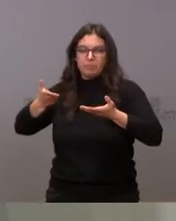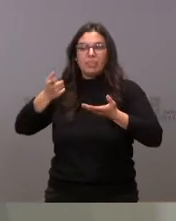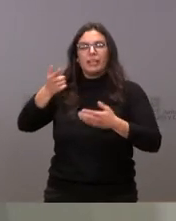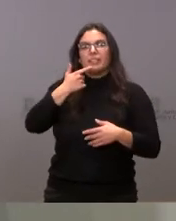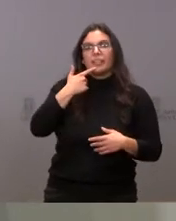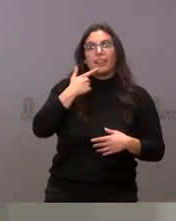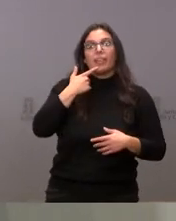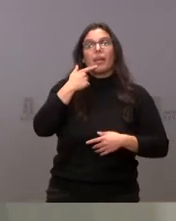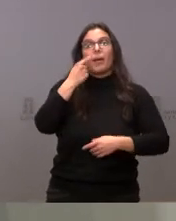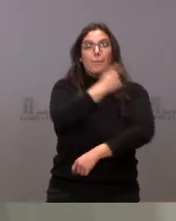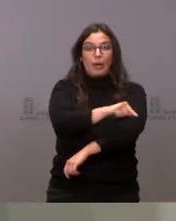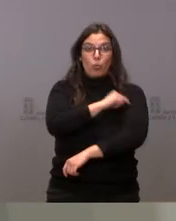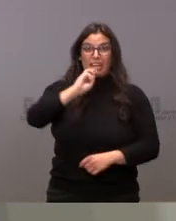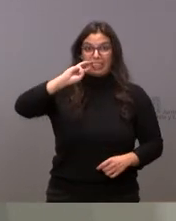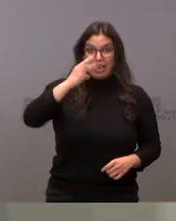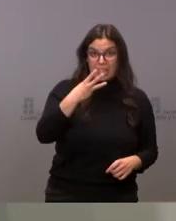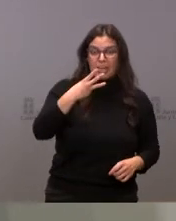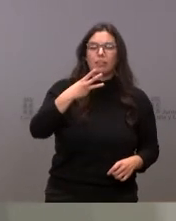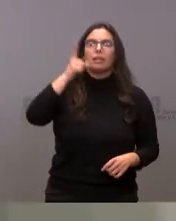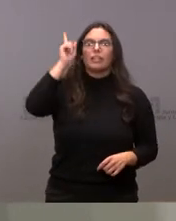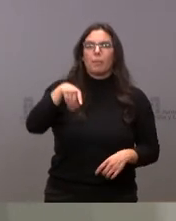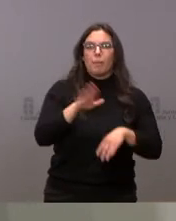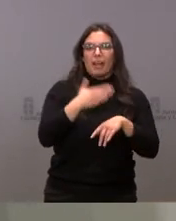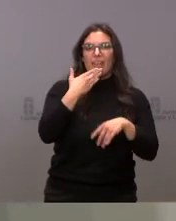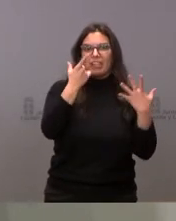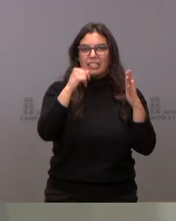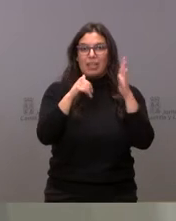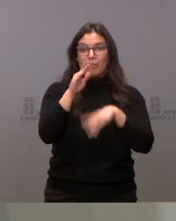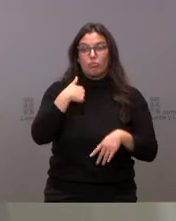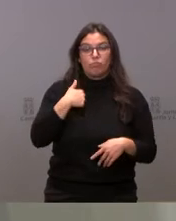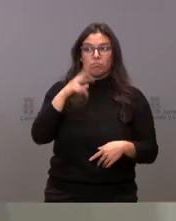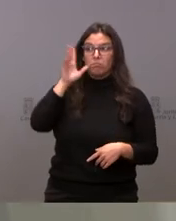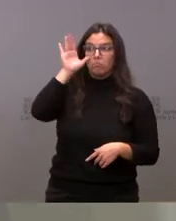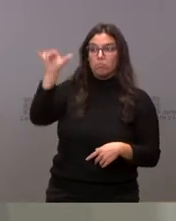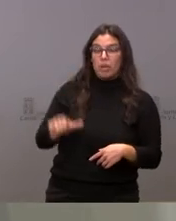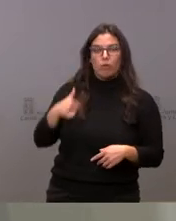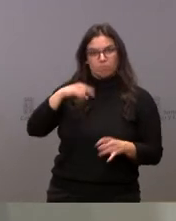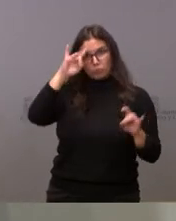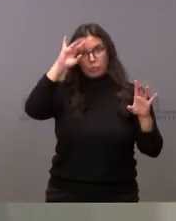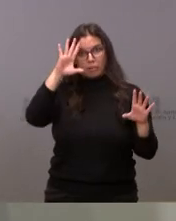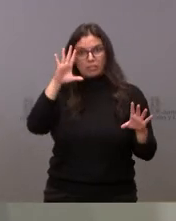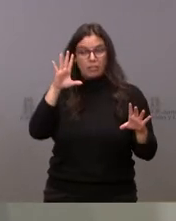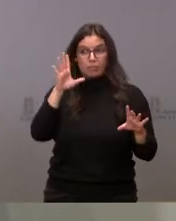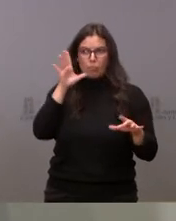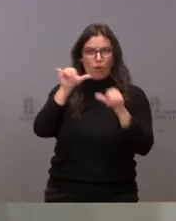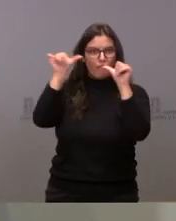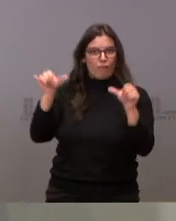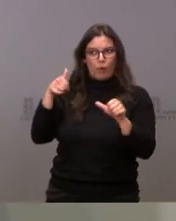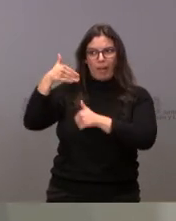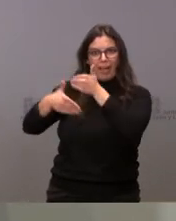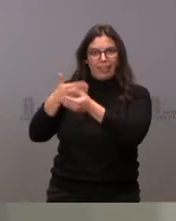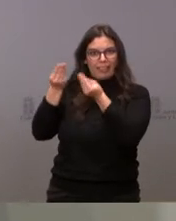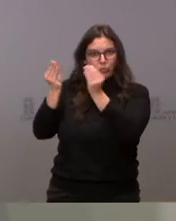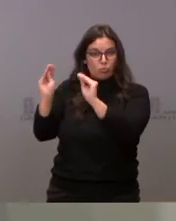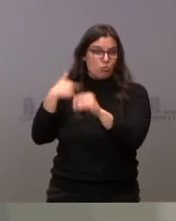a los mayores de 60 años y al personal sanitario. Tenemos que manifestar nuestra sorpresa por este modo de proceder, que ya empieza a ser habitual, en el cual